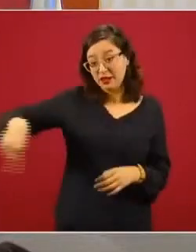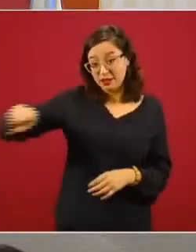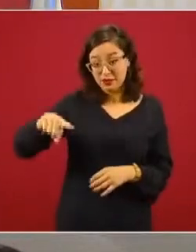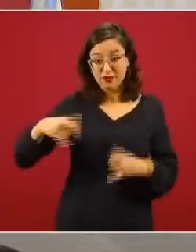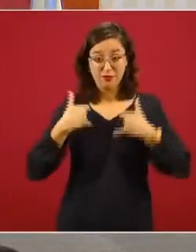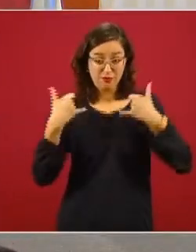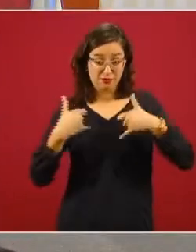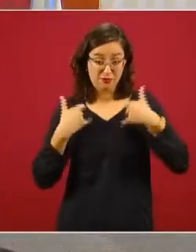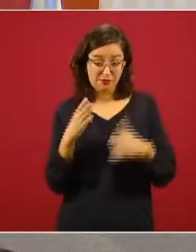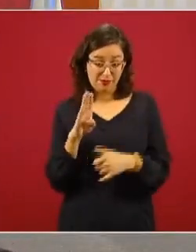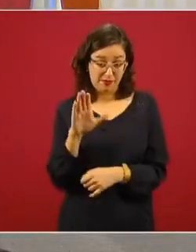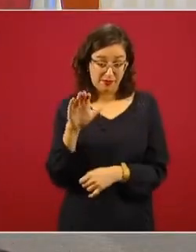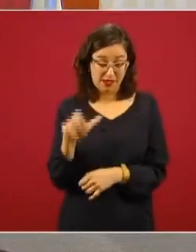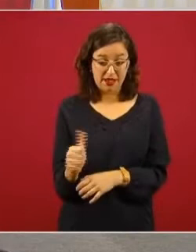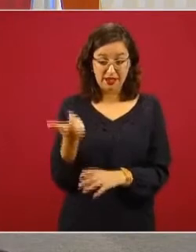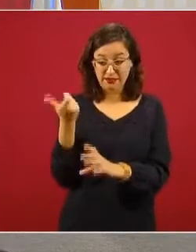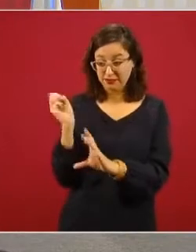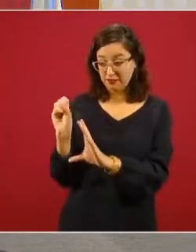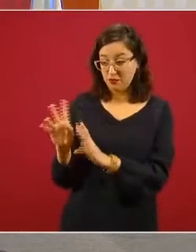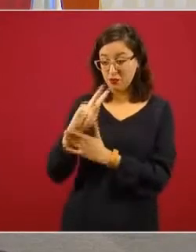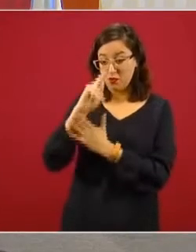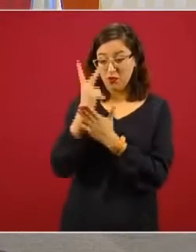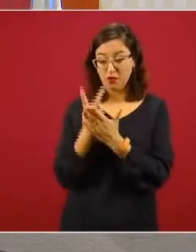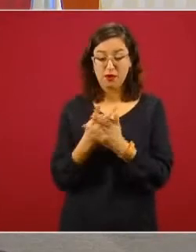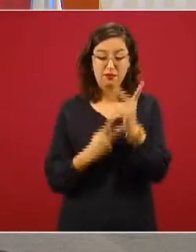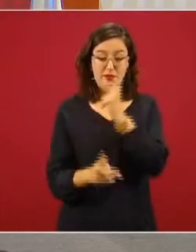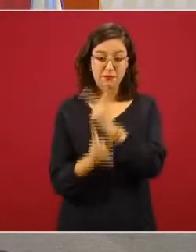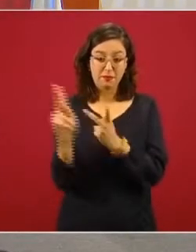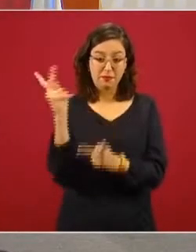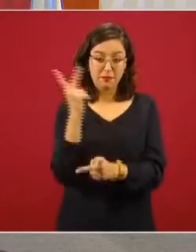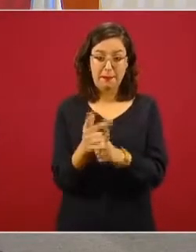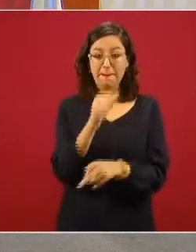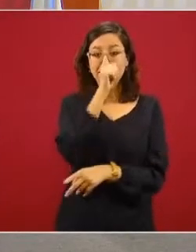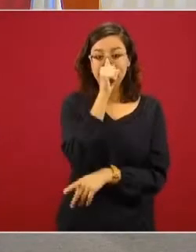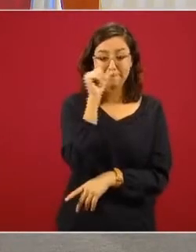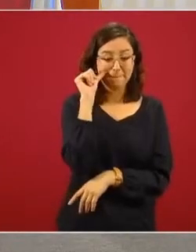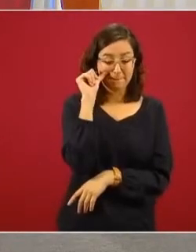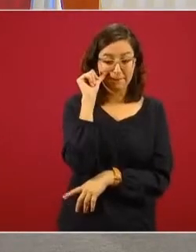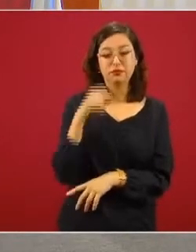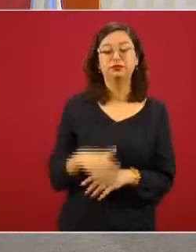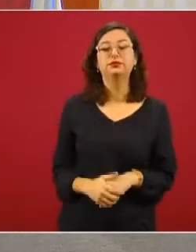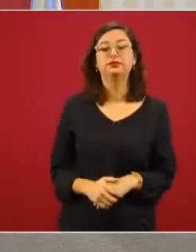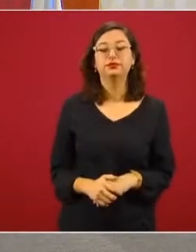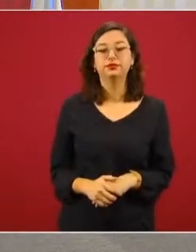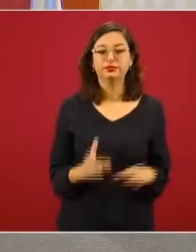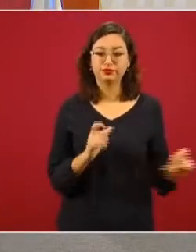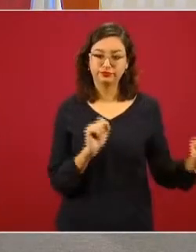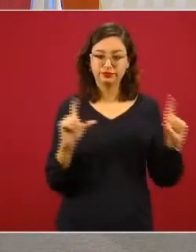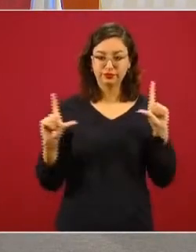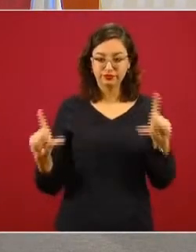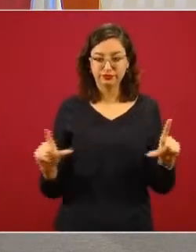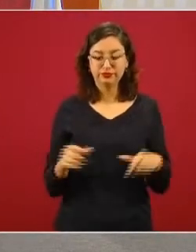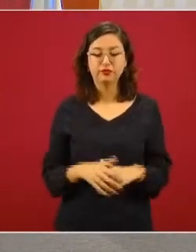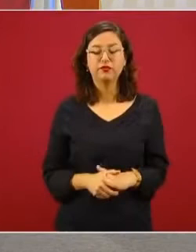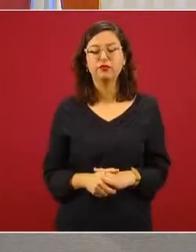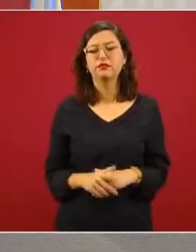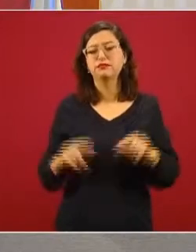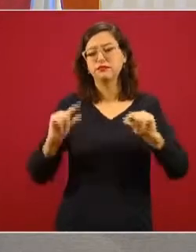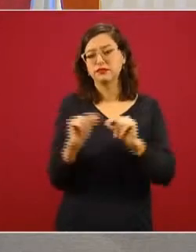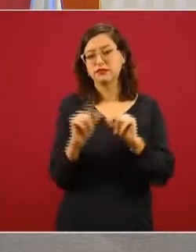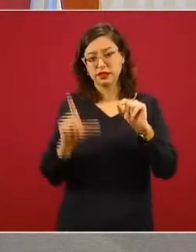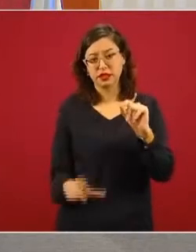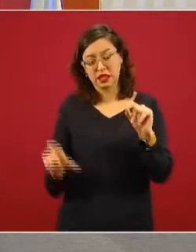del Programa de Educación Media Superior Benito Juárez. Adelante, por favor. En el país